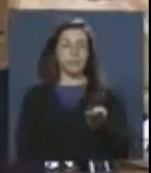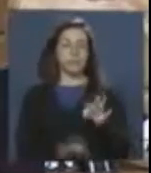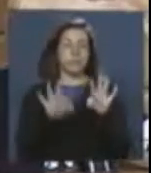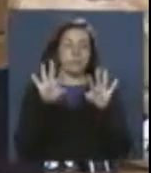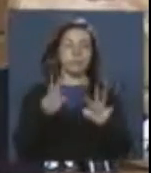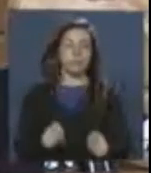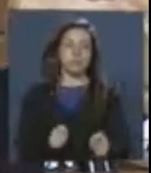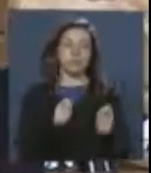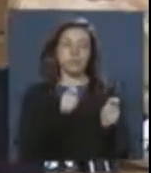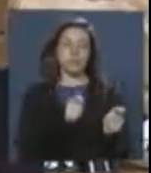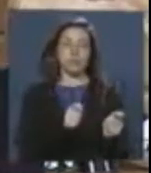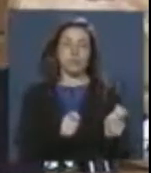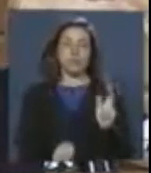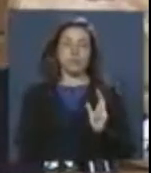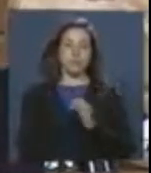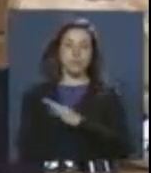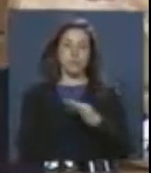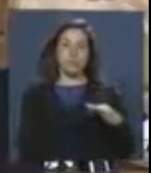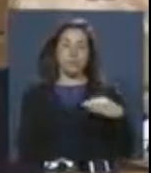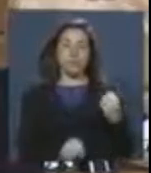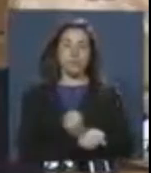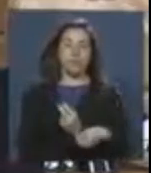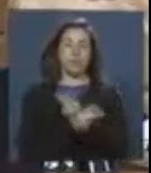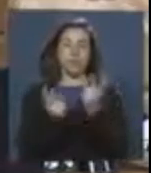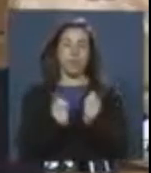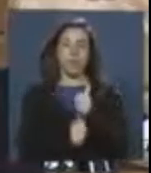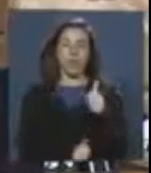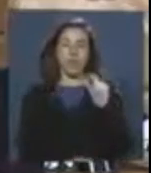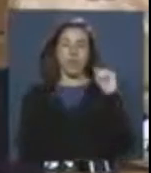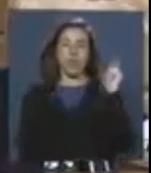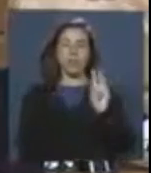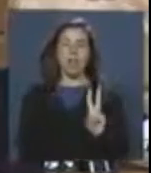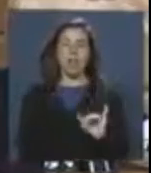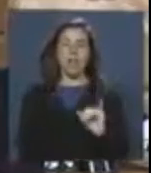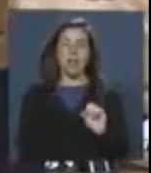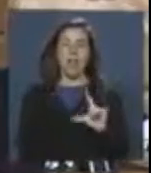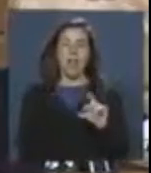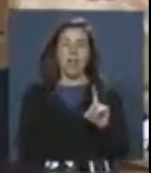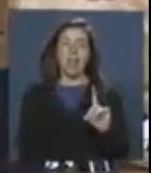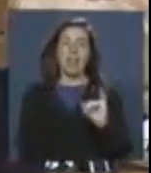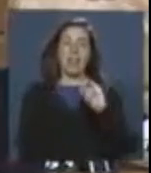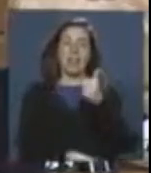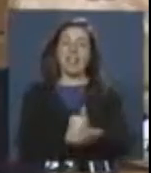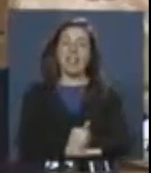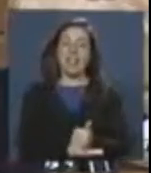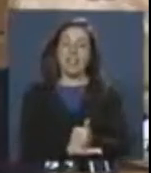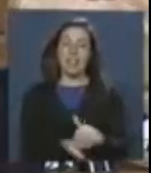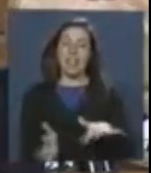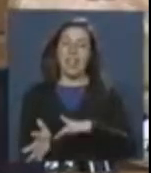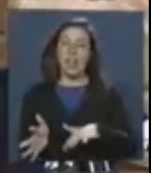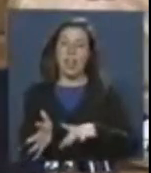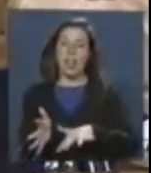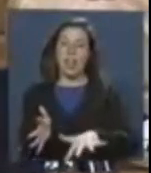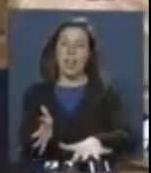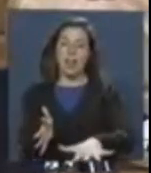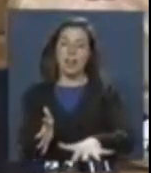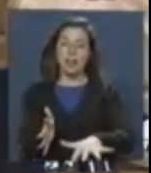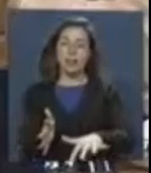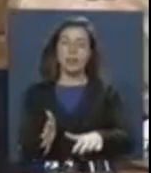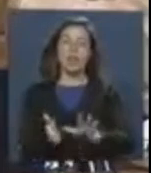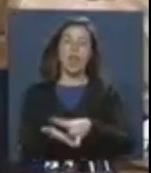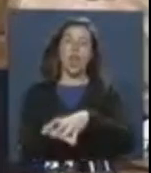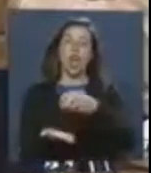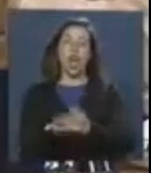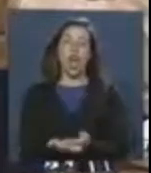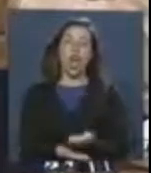oficio al señor Ministro de Obras Públicas, al Director Nacional de Vialidad, al Intendente de la Región de los Ríos y con